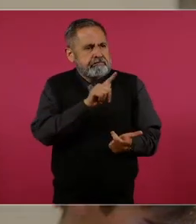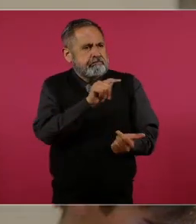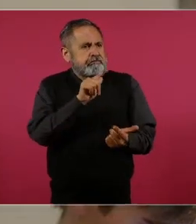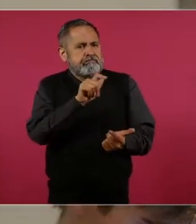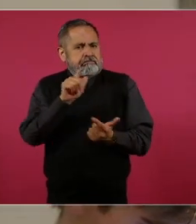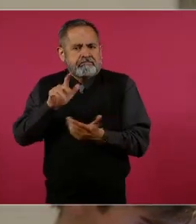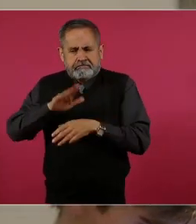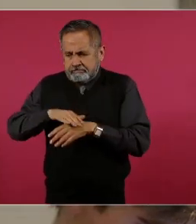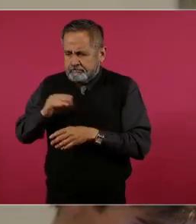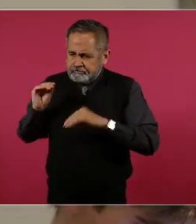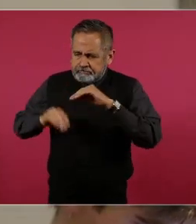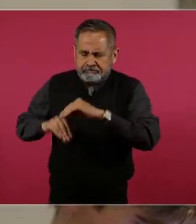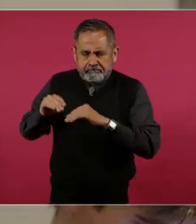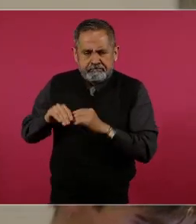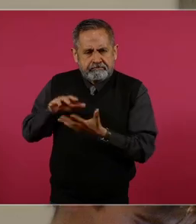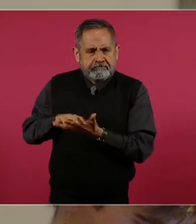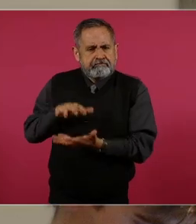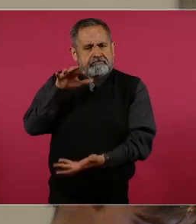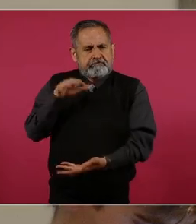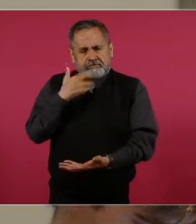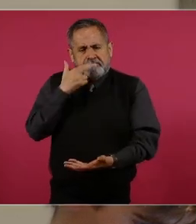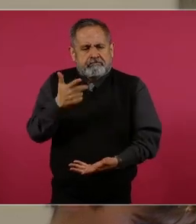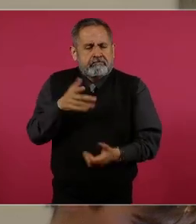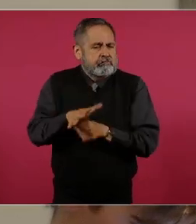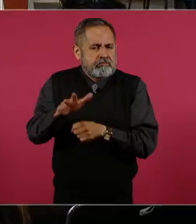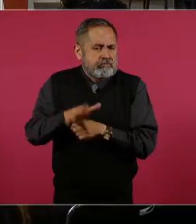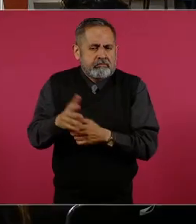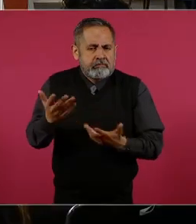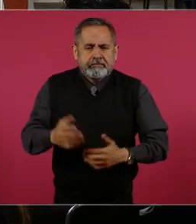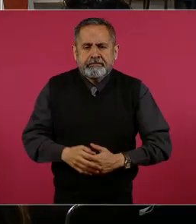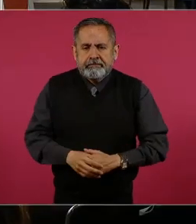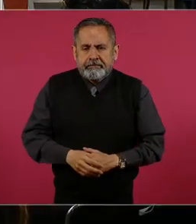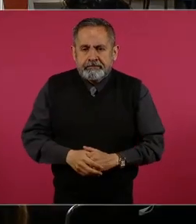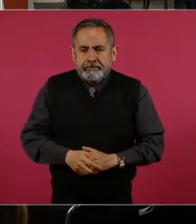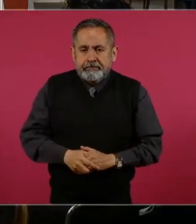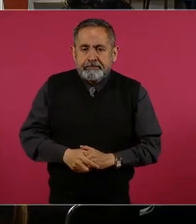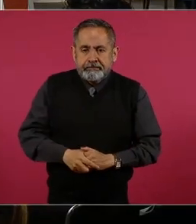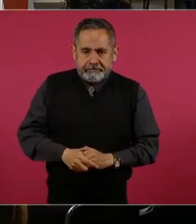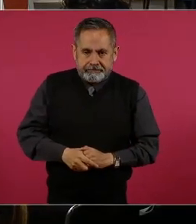aumentar la recaudación? Bueno,